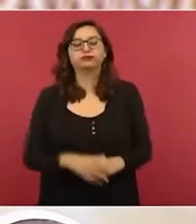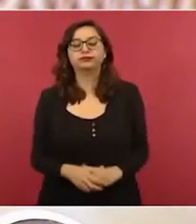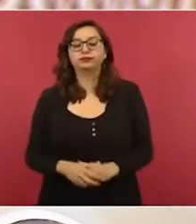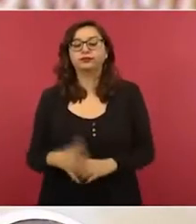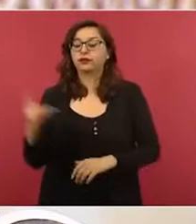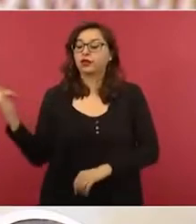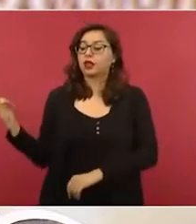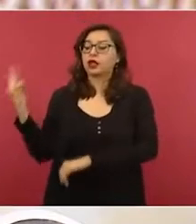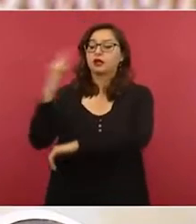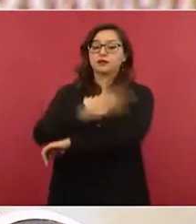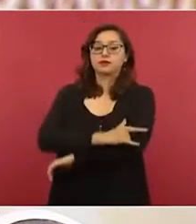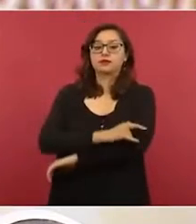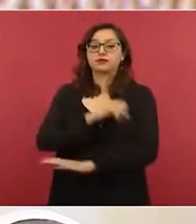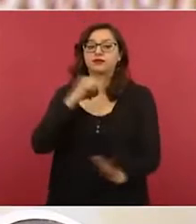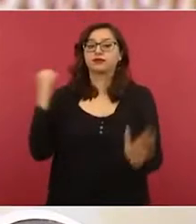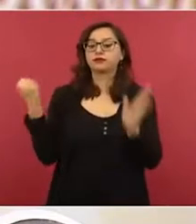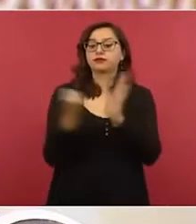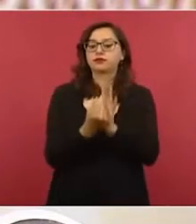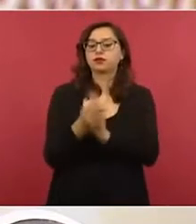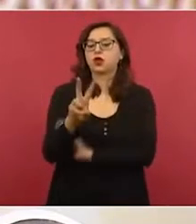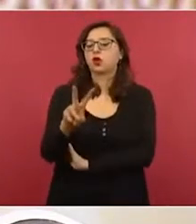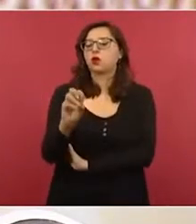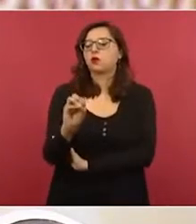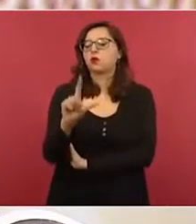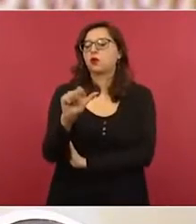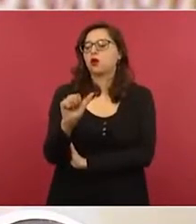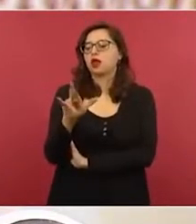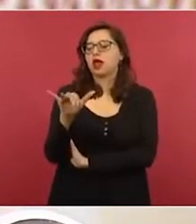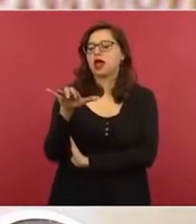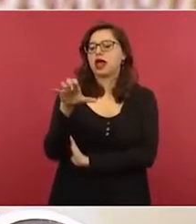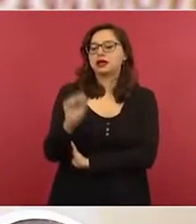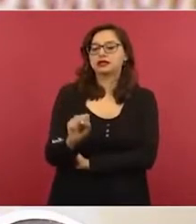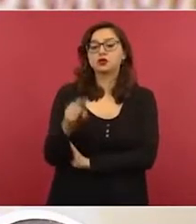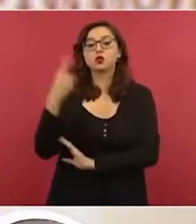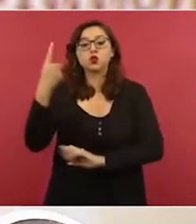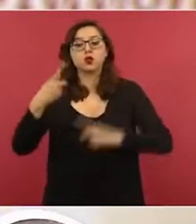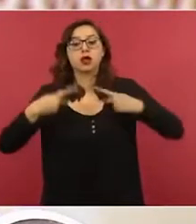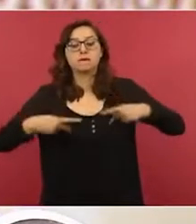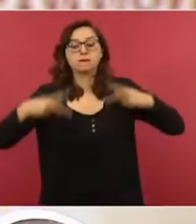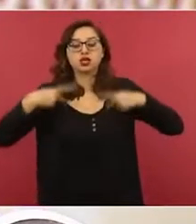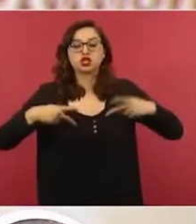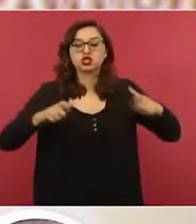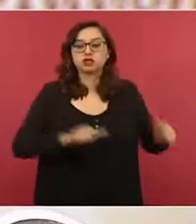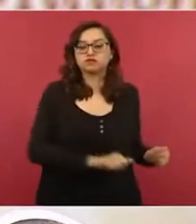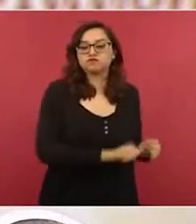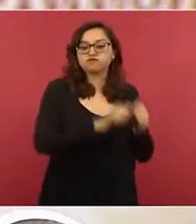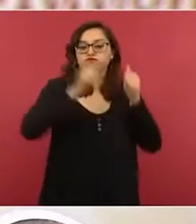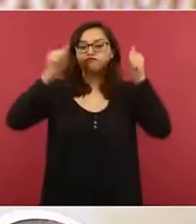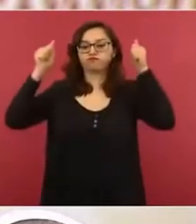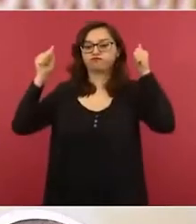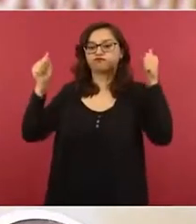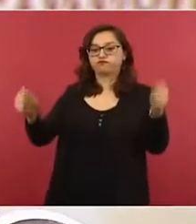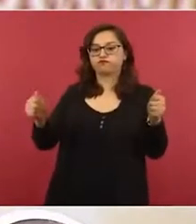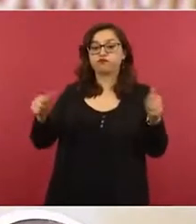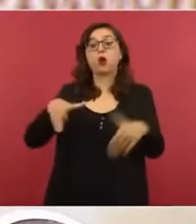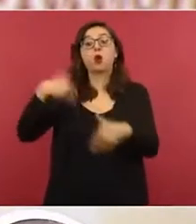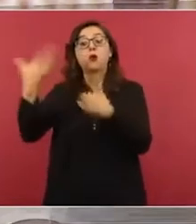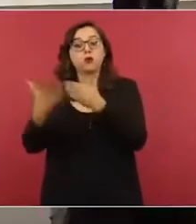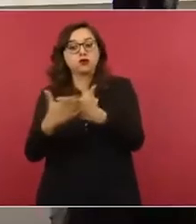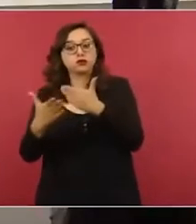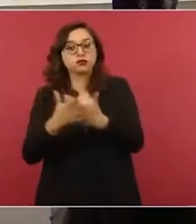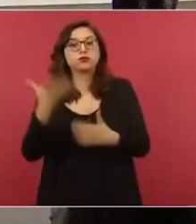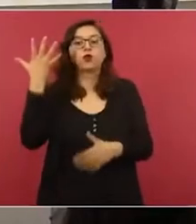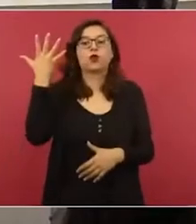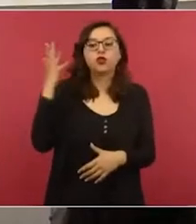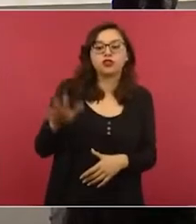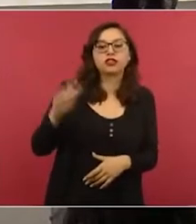la Aerolínea Volaris, donde se observa un pasajero con un cartel que llama a participar en la